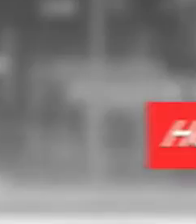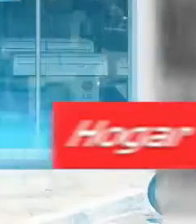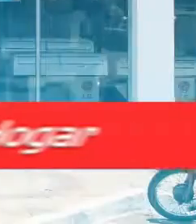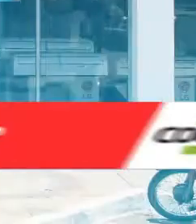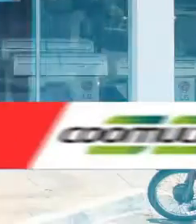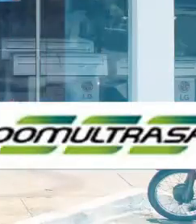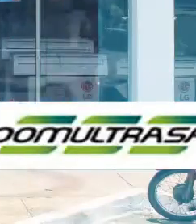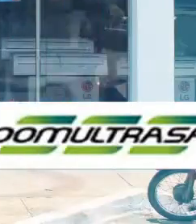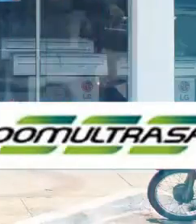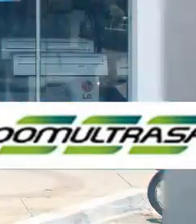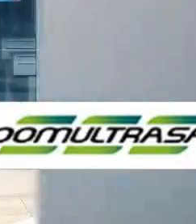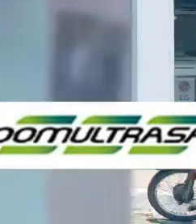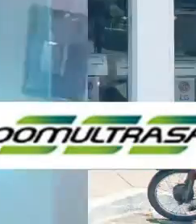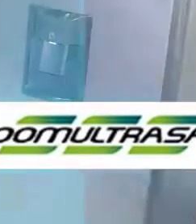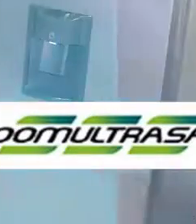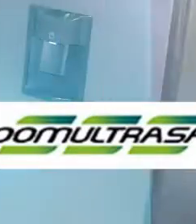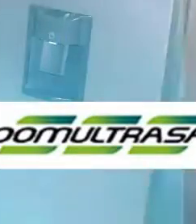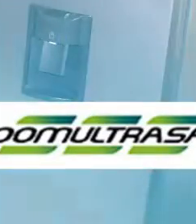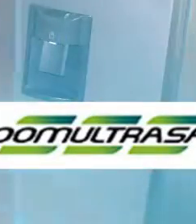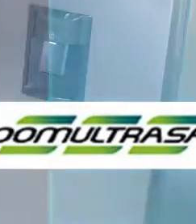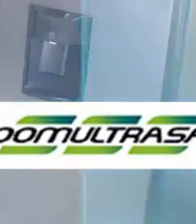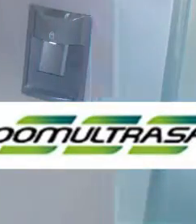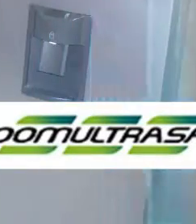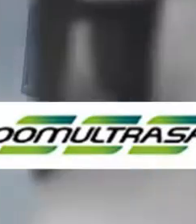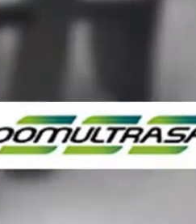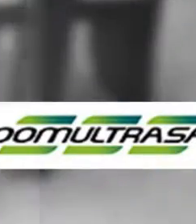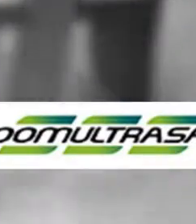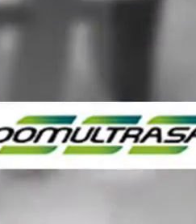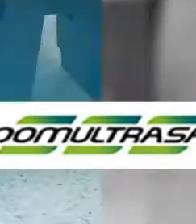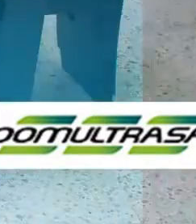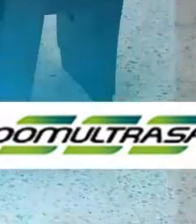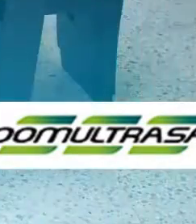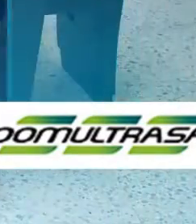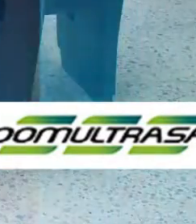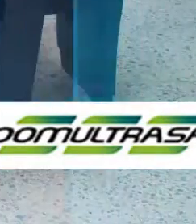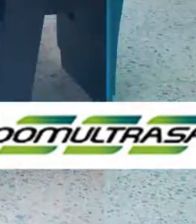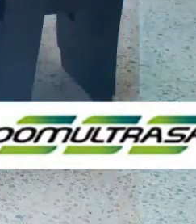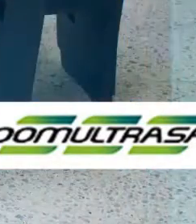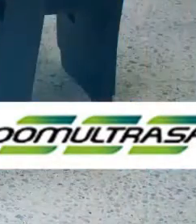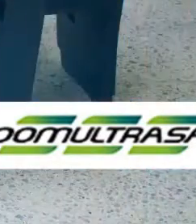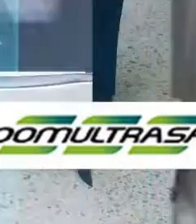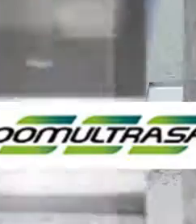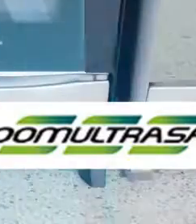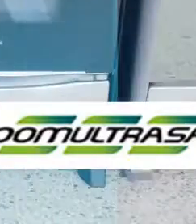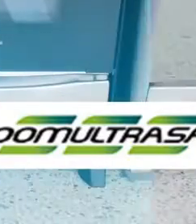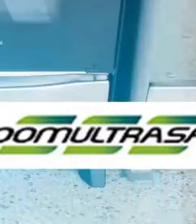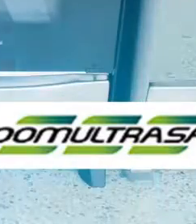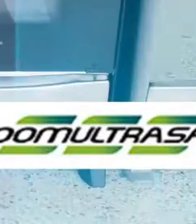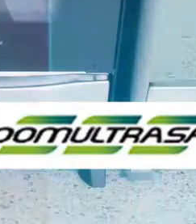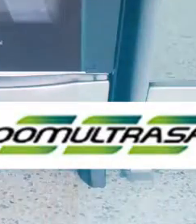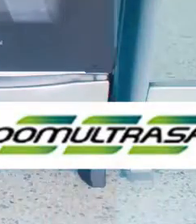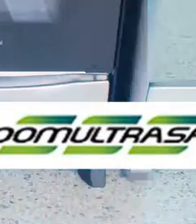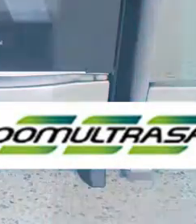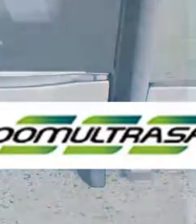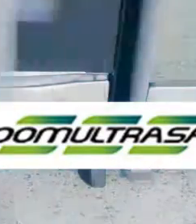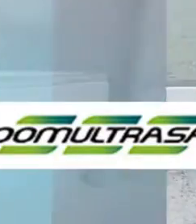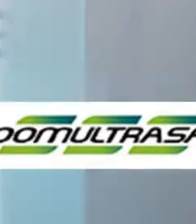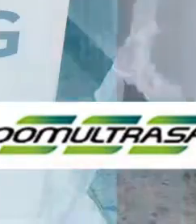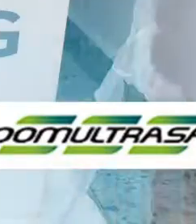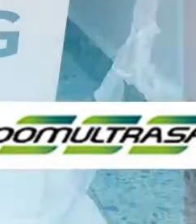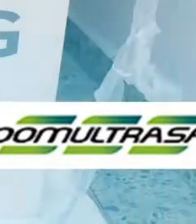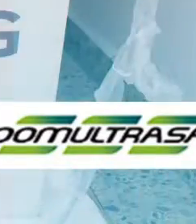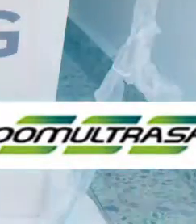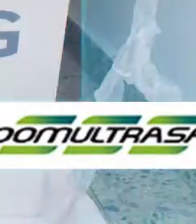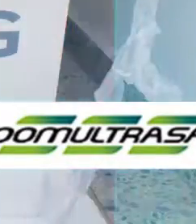Como Ultrasan Hogar, las mejores marcas nacionales e importadas, con amplios descuentos, planes de pago personales, por Libranza y con la